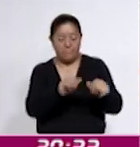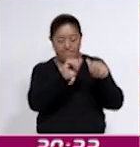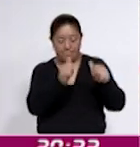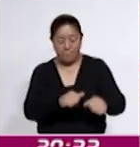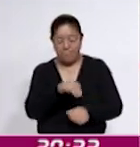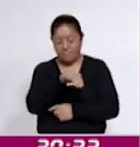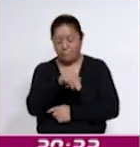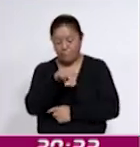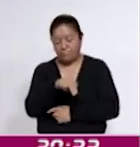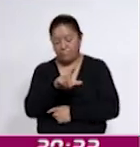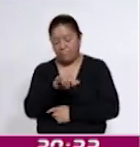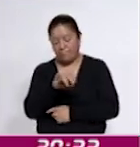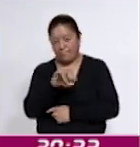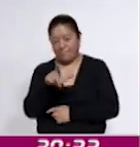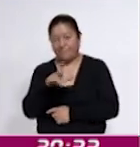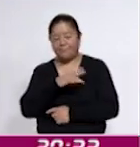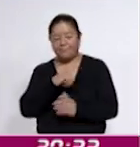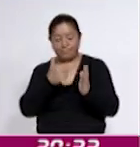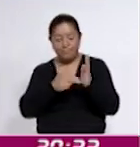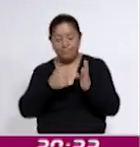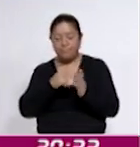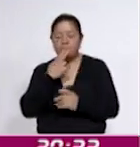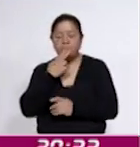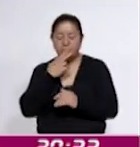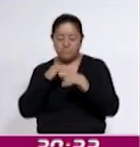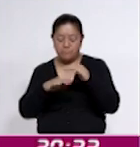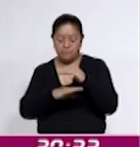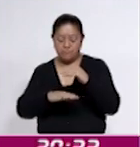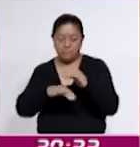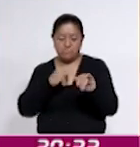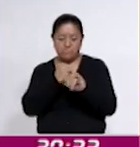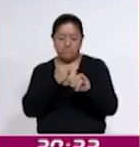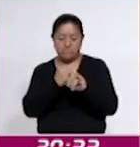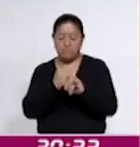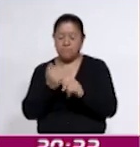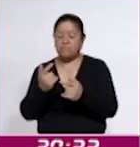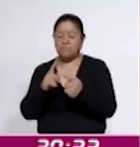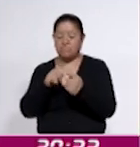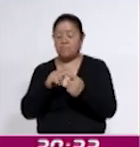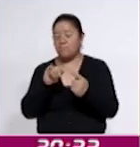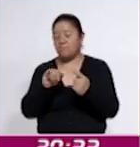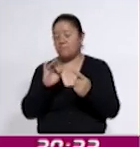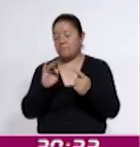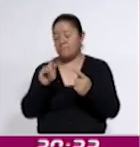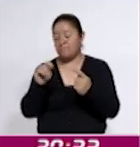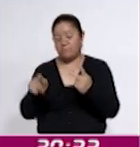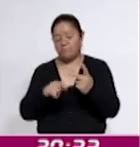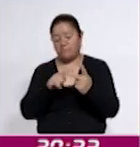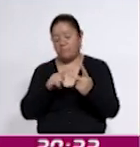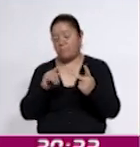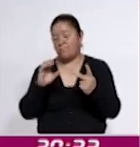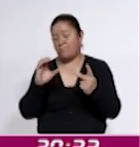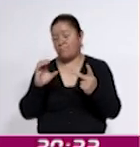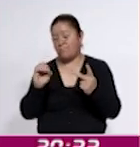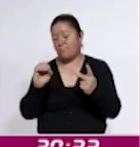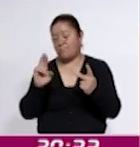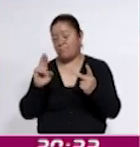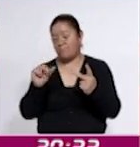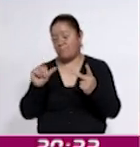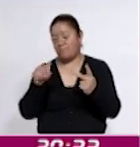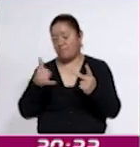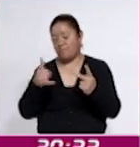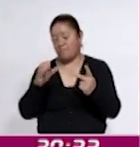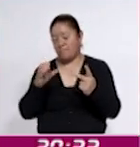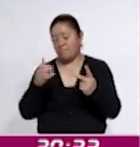el IRA se llevó a cabo el taller Uso Básico del Internet con la colaboración del Instituto Federal de Telecomunicaciones y la coordinación de Radio, Cine y Televisión de